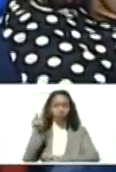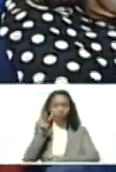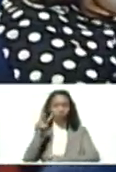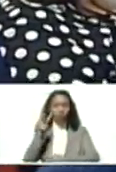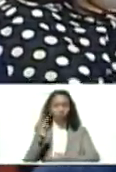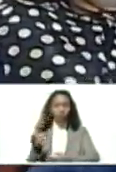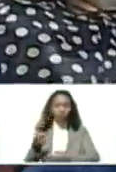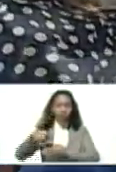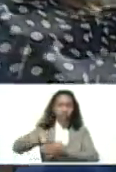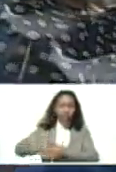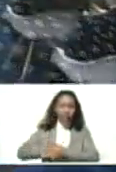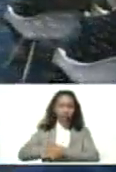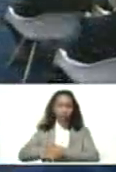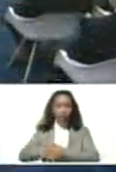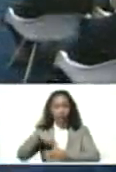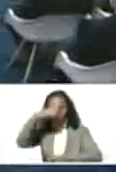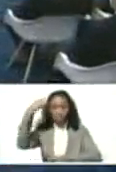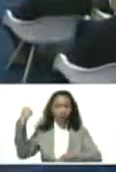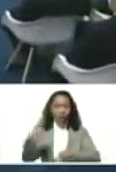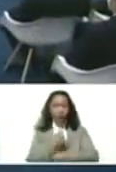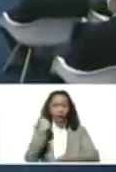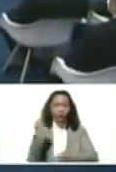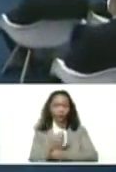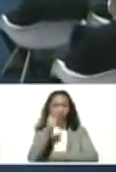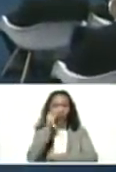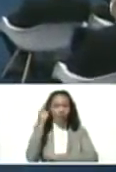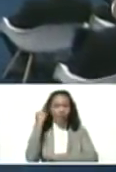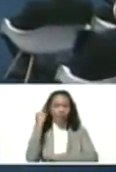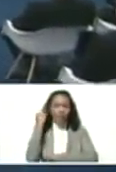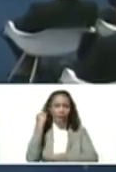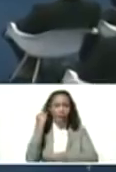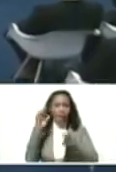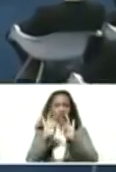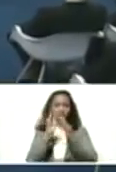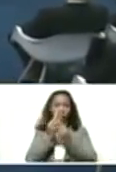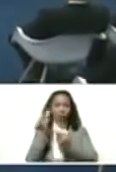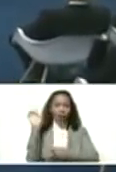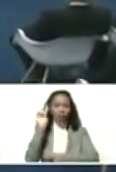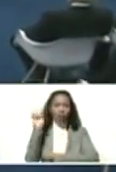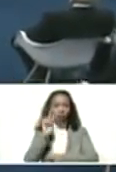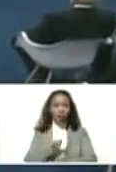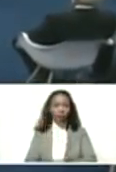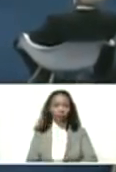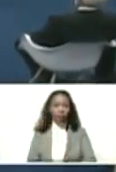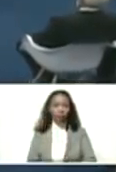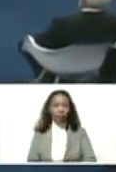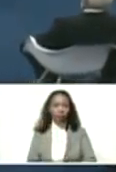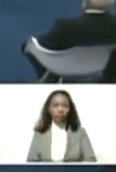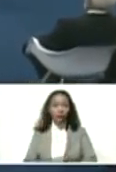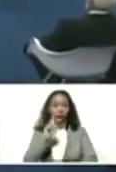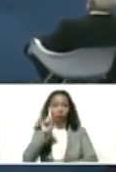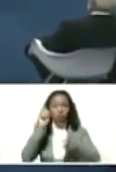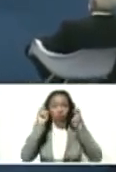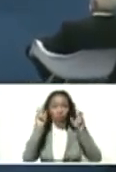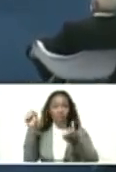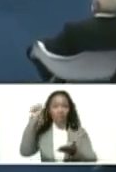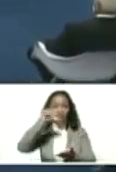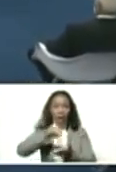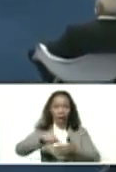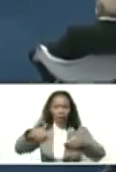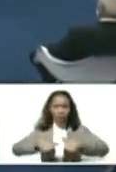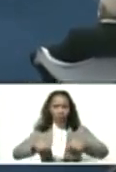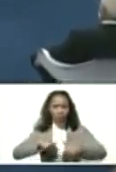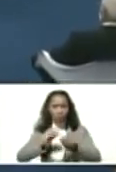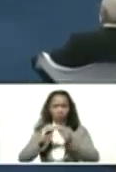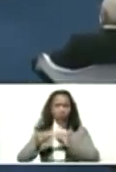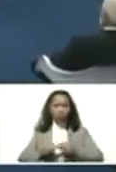los ingresos de los trabajadores, de las trabajadoras y de la familia venezolana. Es un elemento central del esfuerzo de